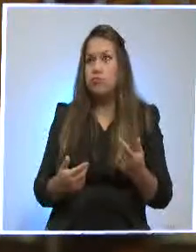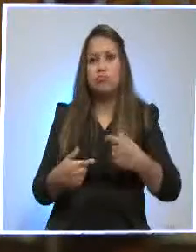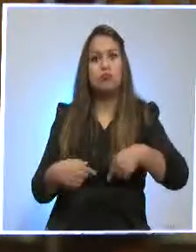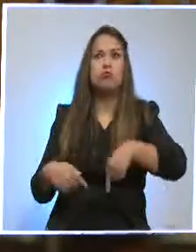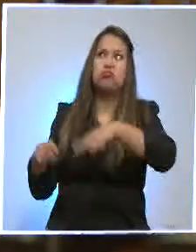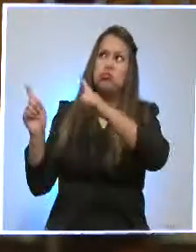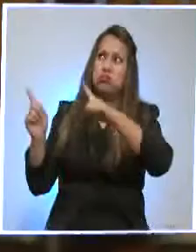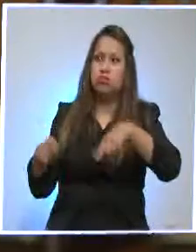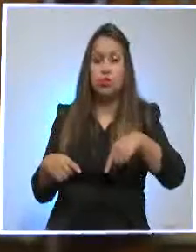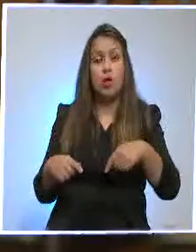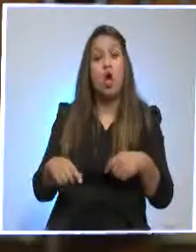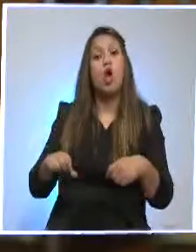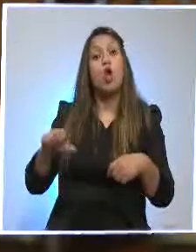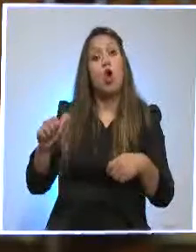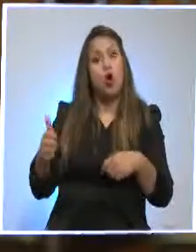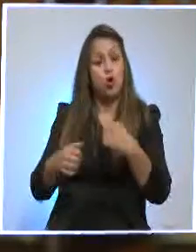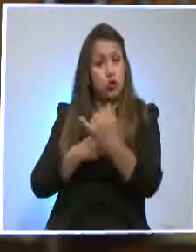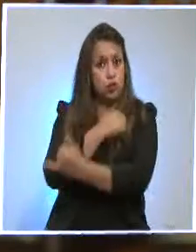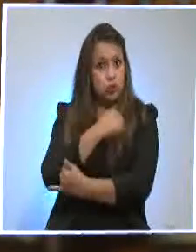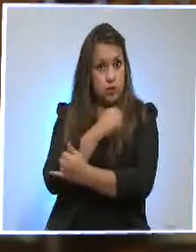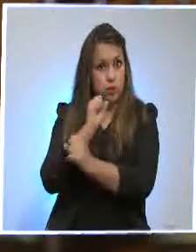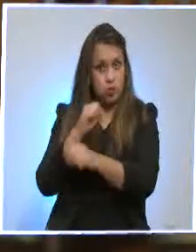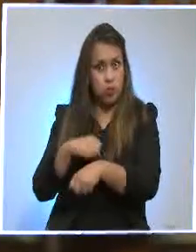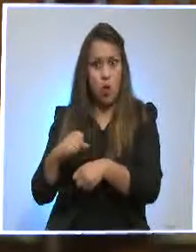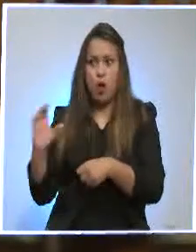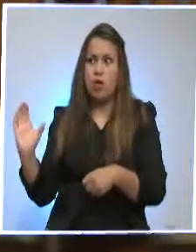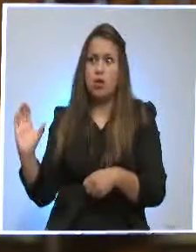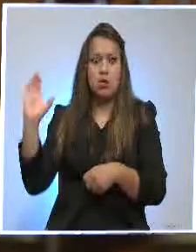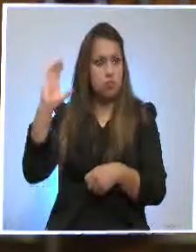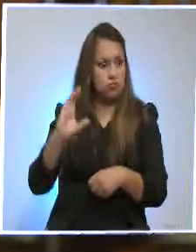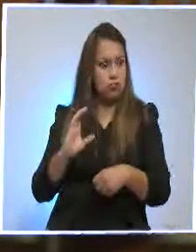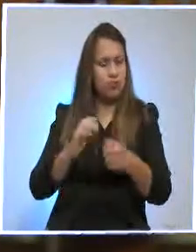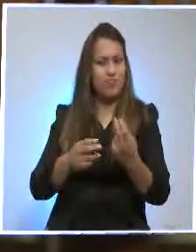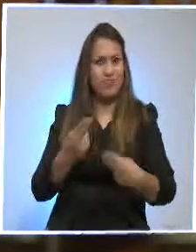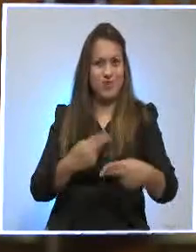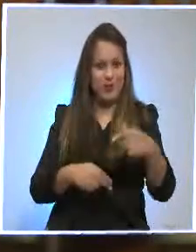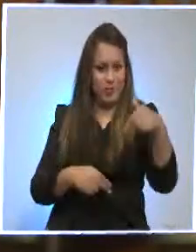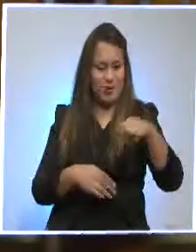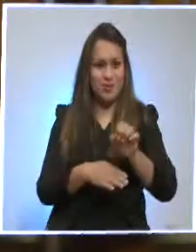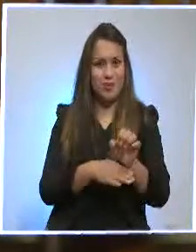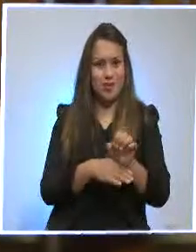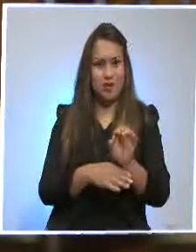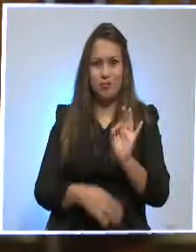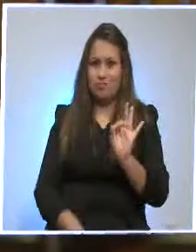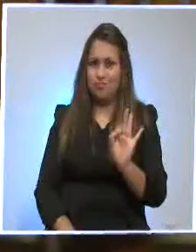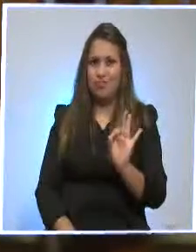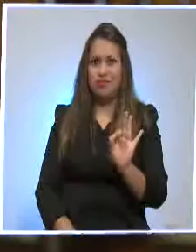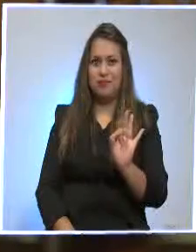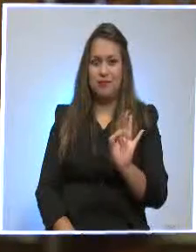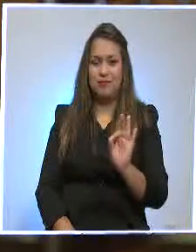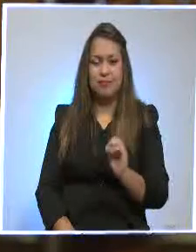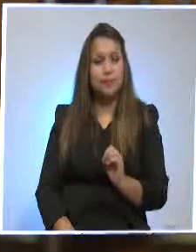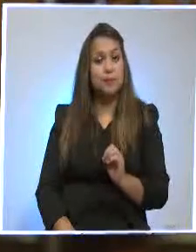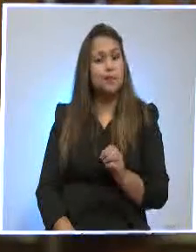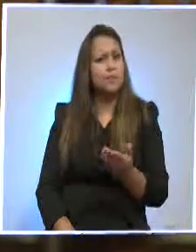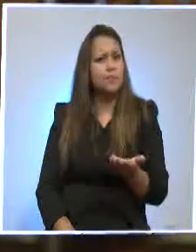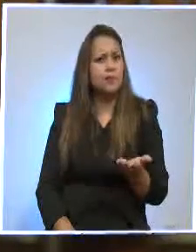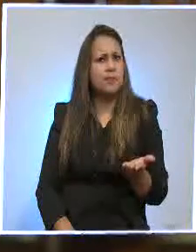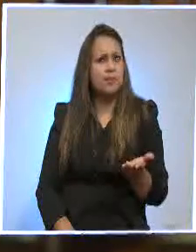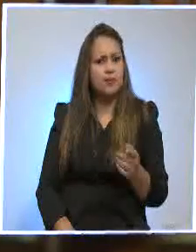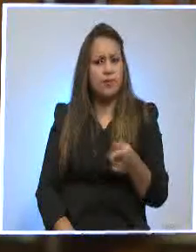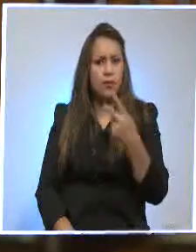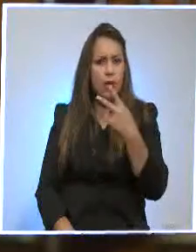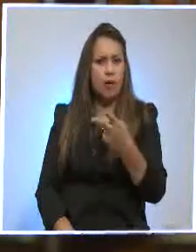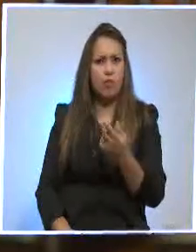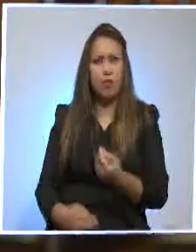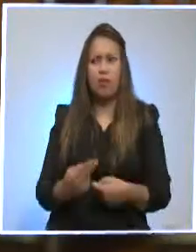atraer inversión, como le decía, ese también es otro punto que mucha gente no le ve, sino simplemente se fijan en la parte